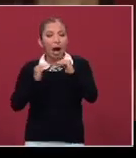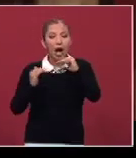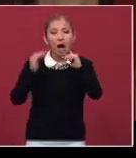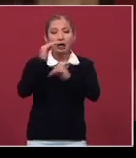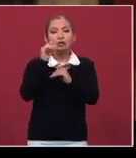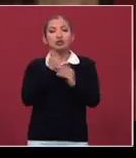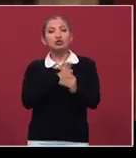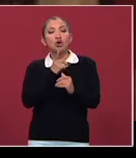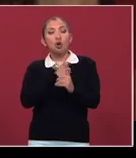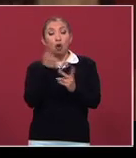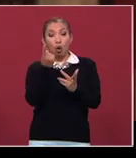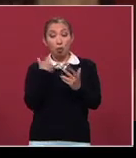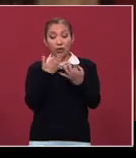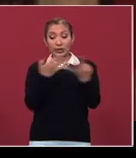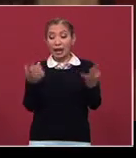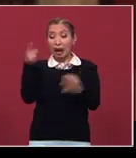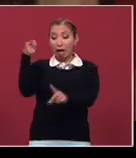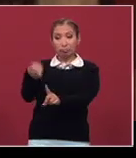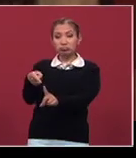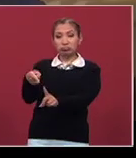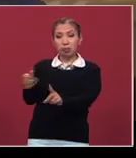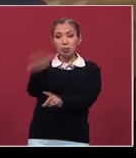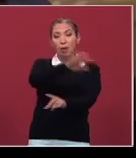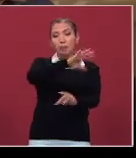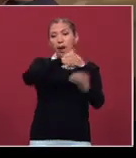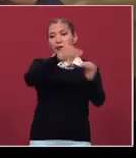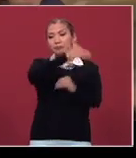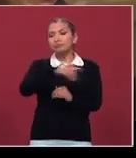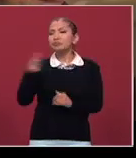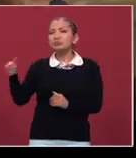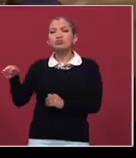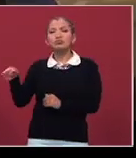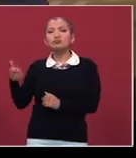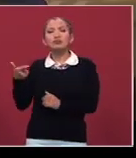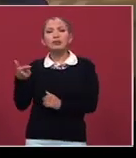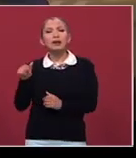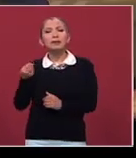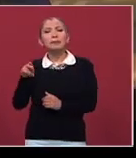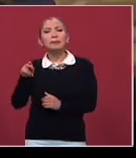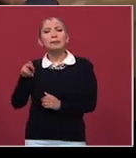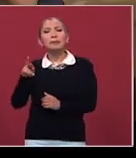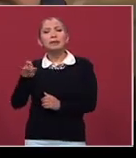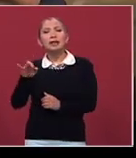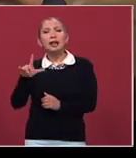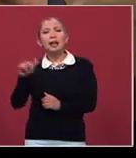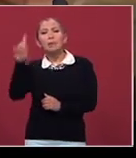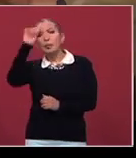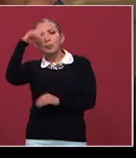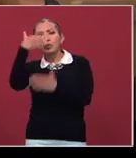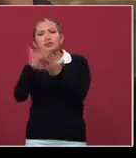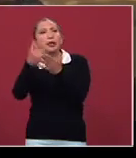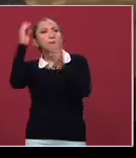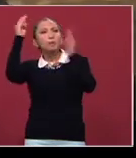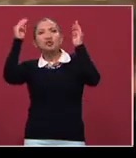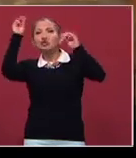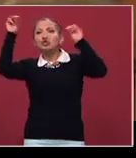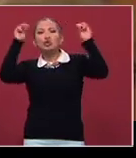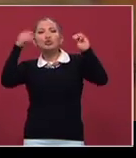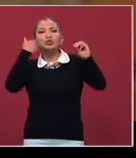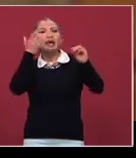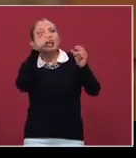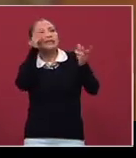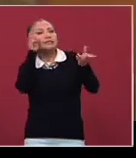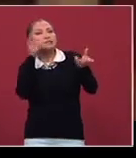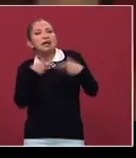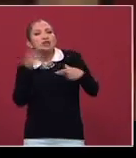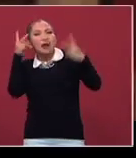quedándose en la cuestión únicamente de la tierra. Y tú, Gabriela, digamos, como propuesta museográfica, ¿qué quieres que